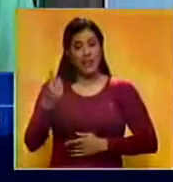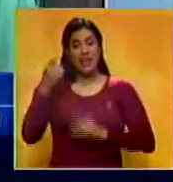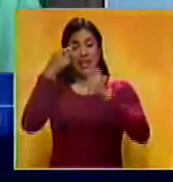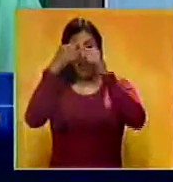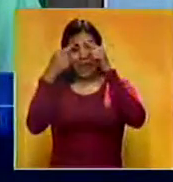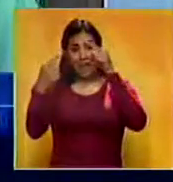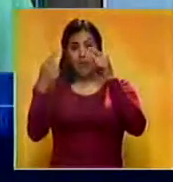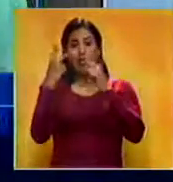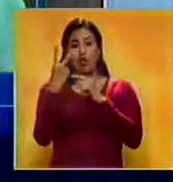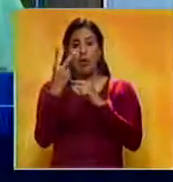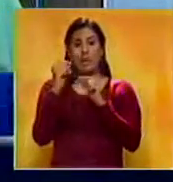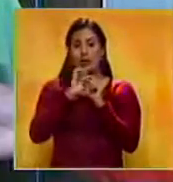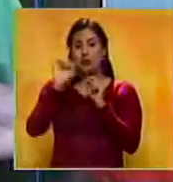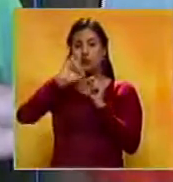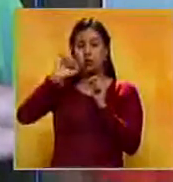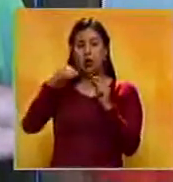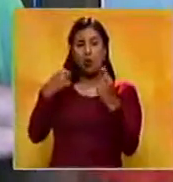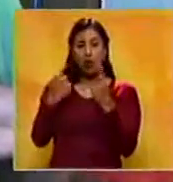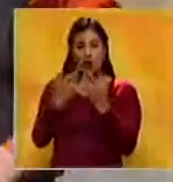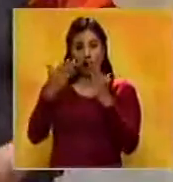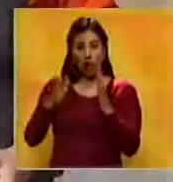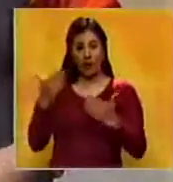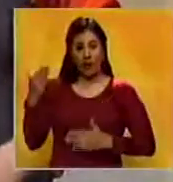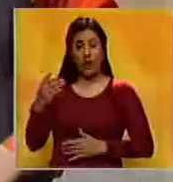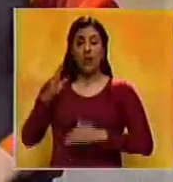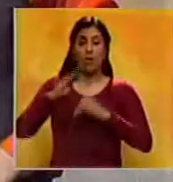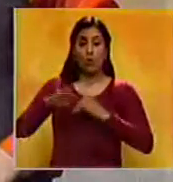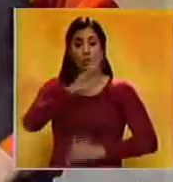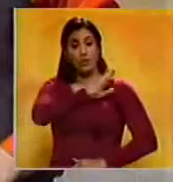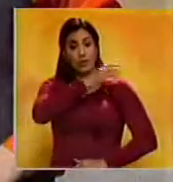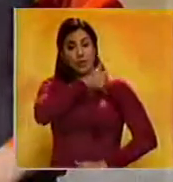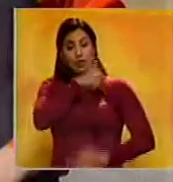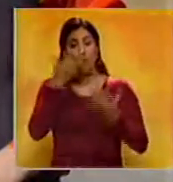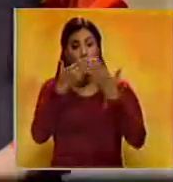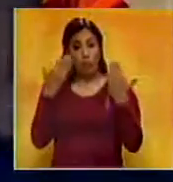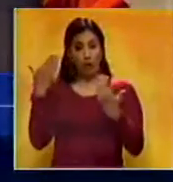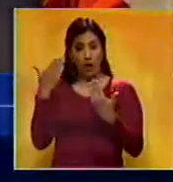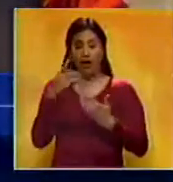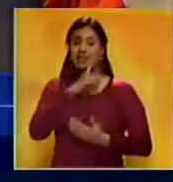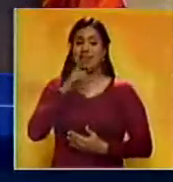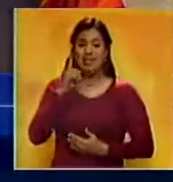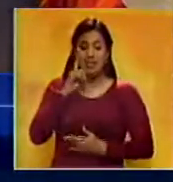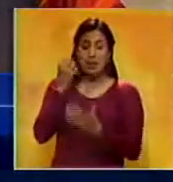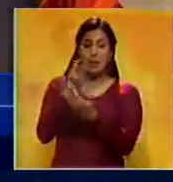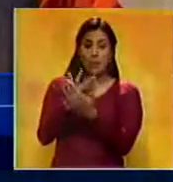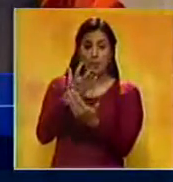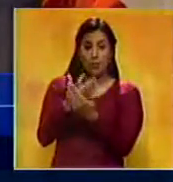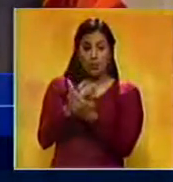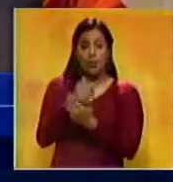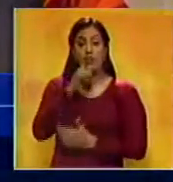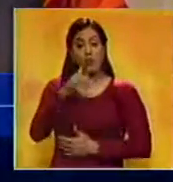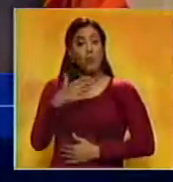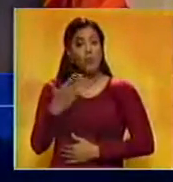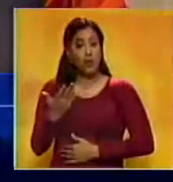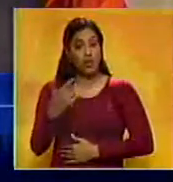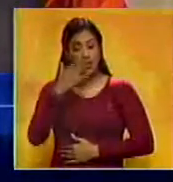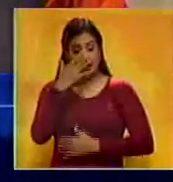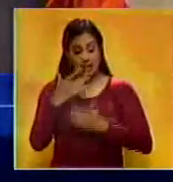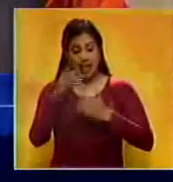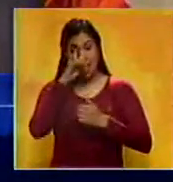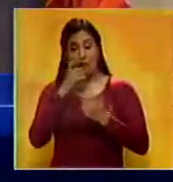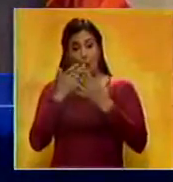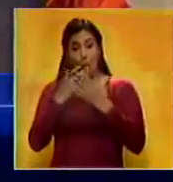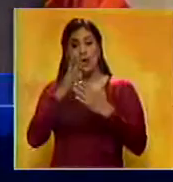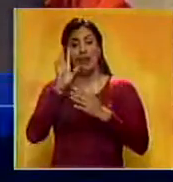cables que suministran 220 a esta área del plantel. Por último, el director de la unidad educativa Las Carolinas, Franklin Guerra, informó que en lo que va de año